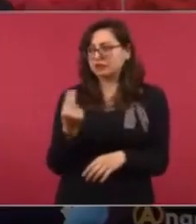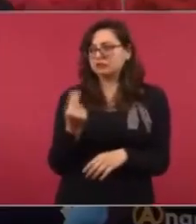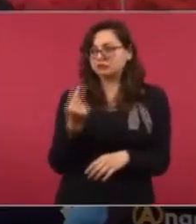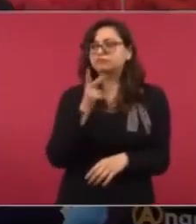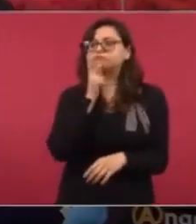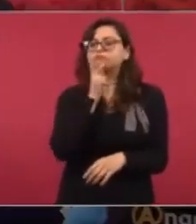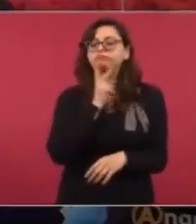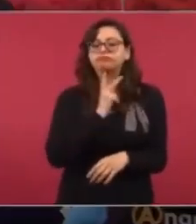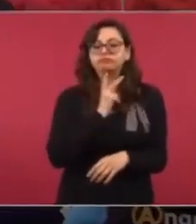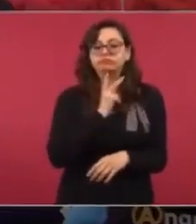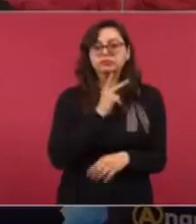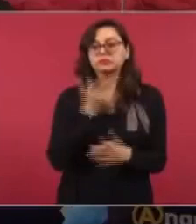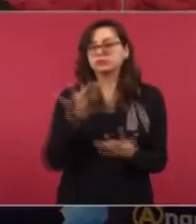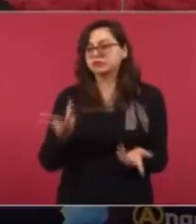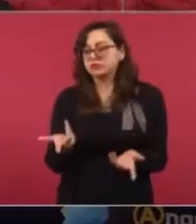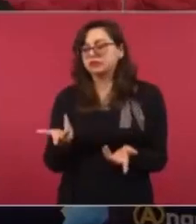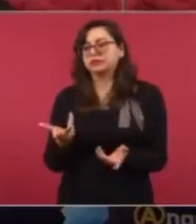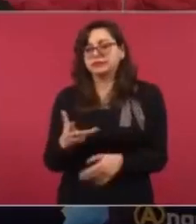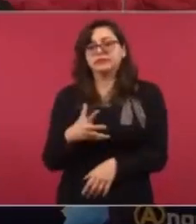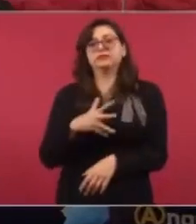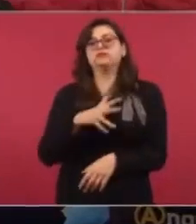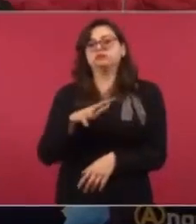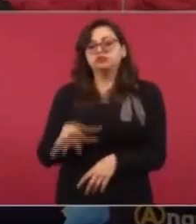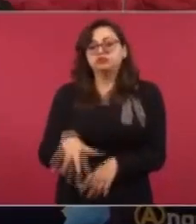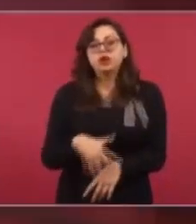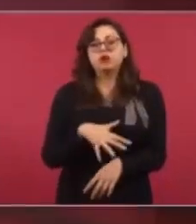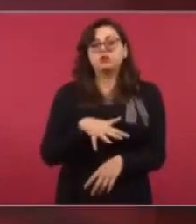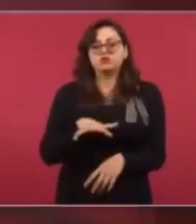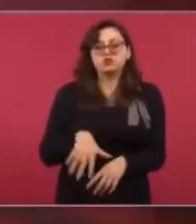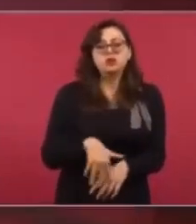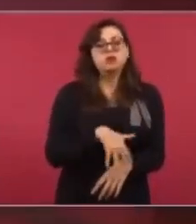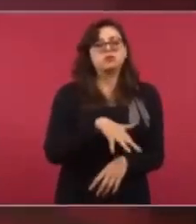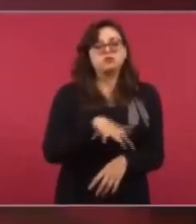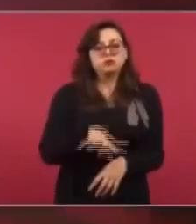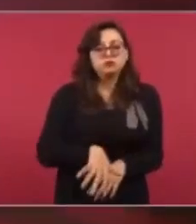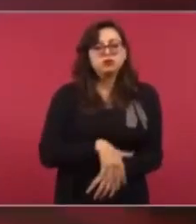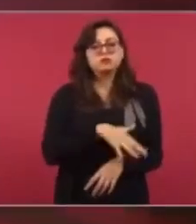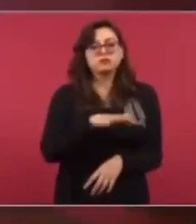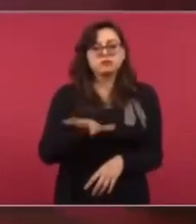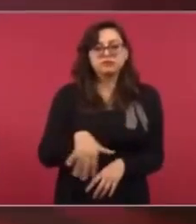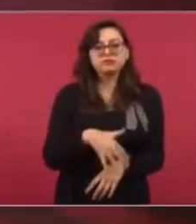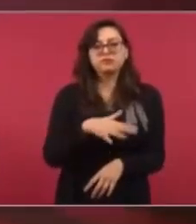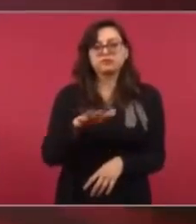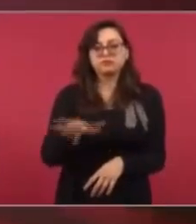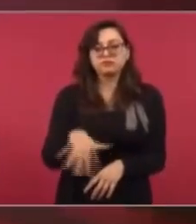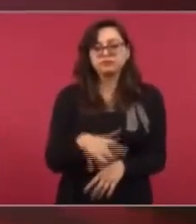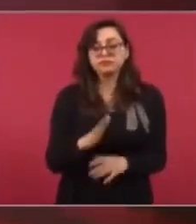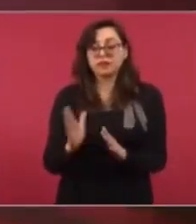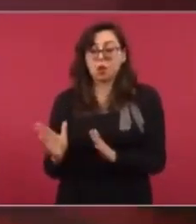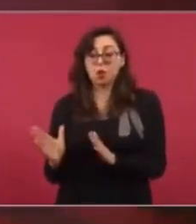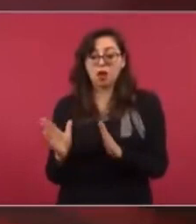¿Qué hicimos? Empezamos a explorar aquí,